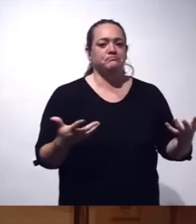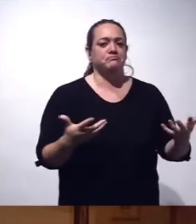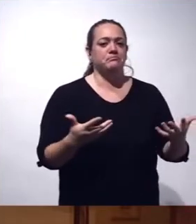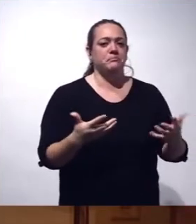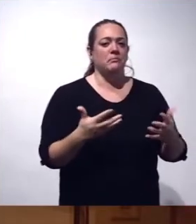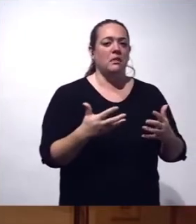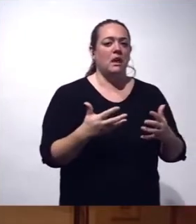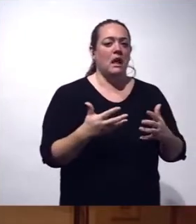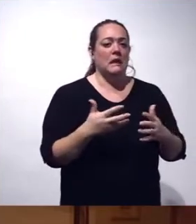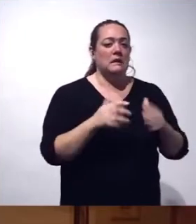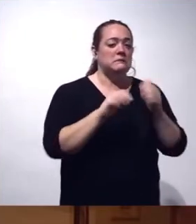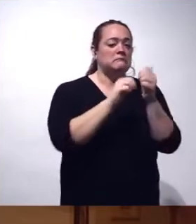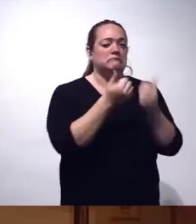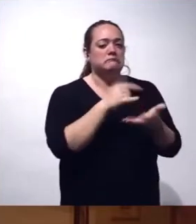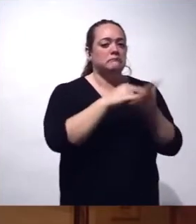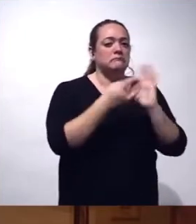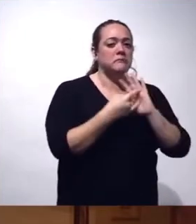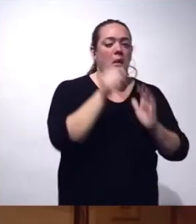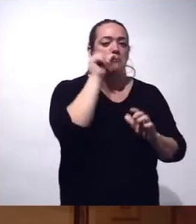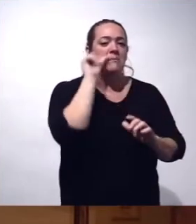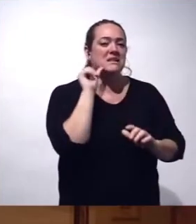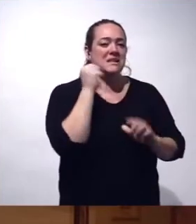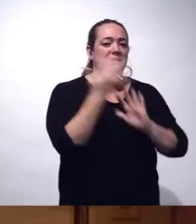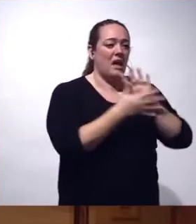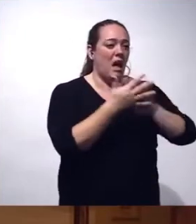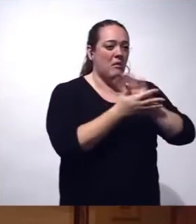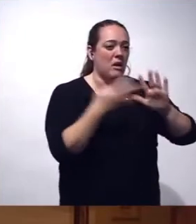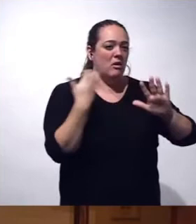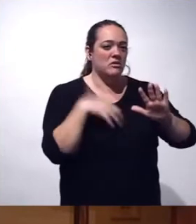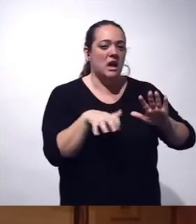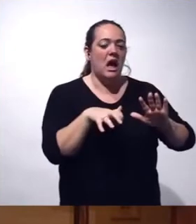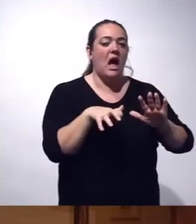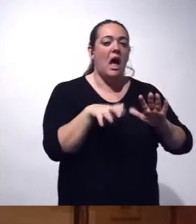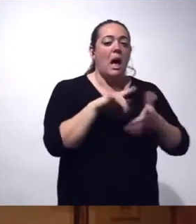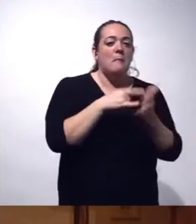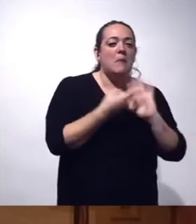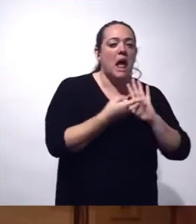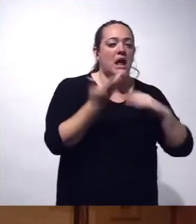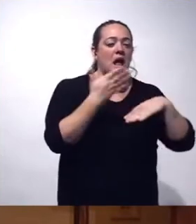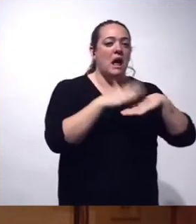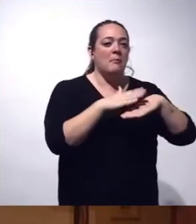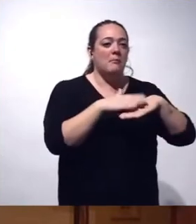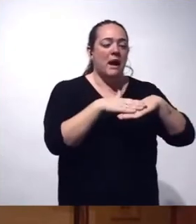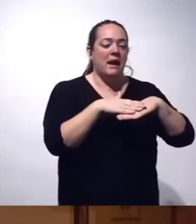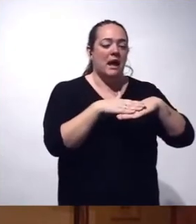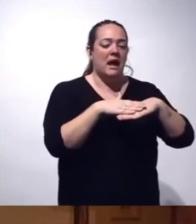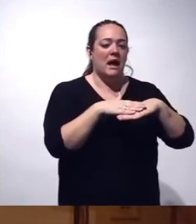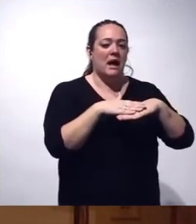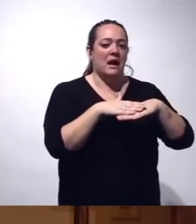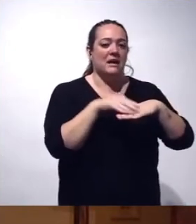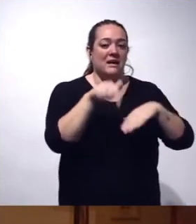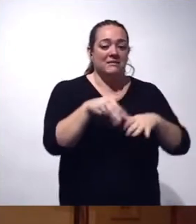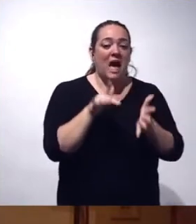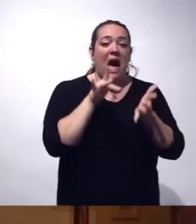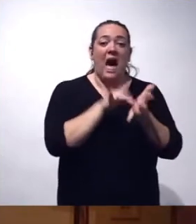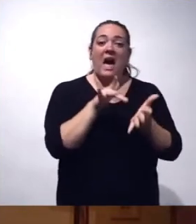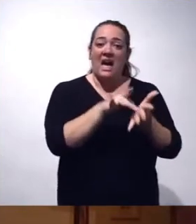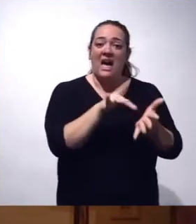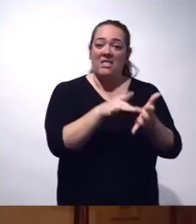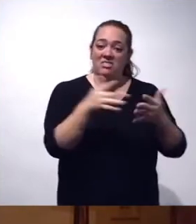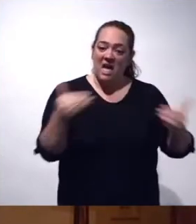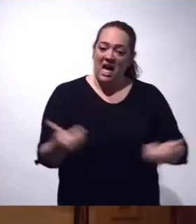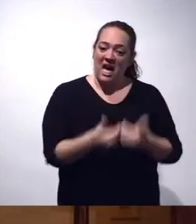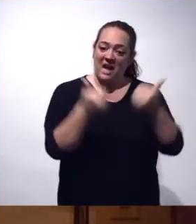si ha comentado con el presidente Pedro Sánchez, algún tipo de plan para retomar toda esta agenda de